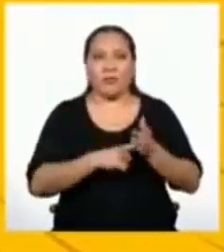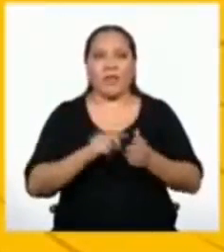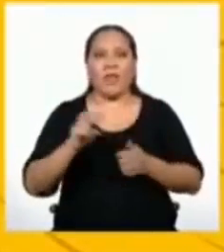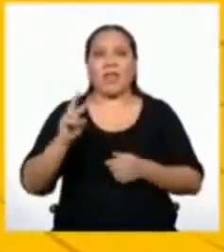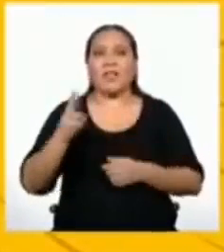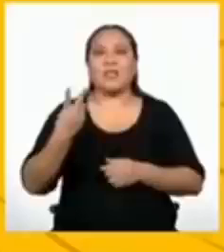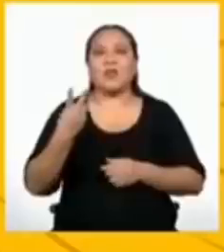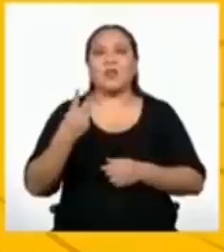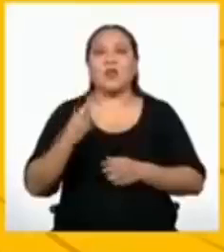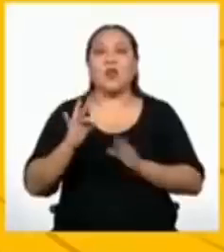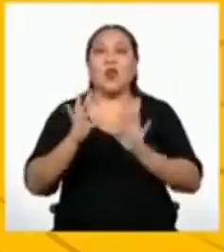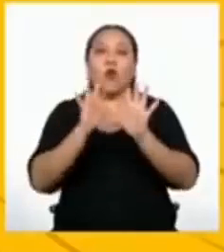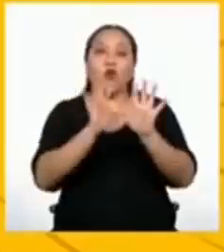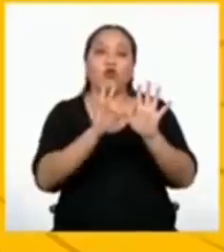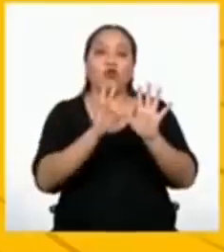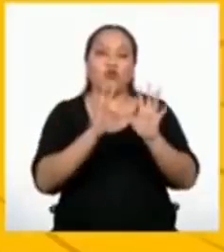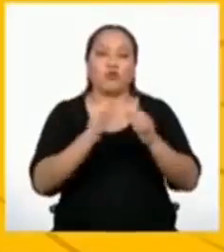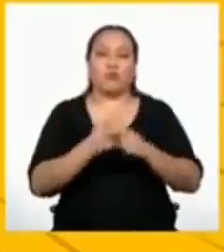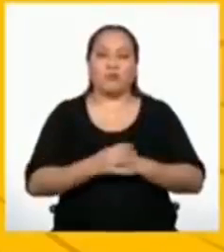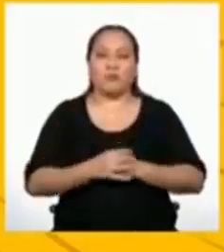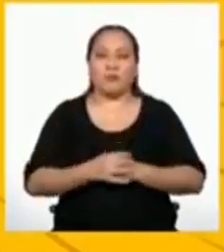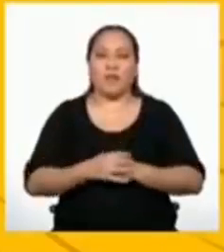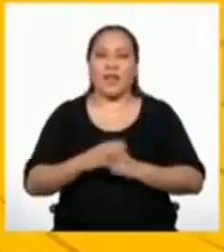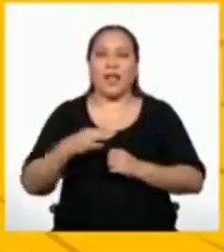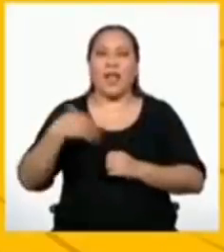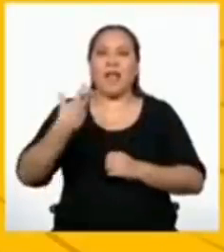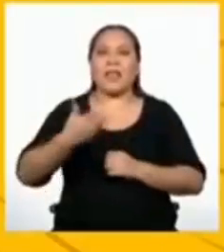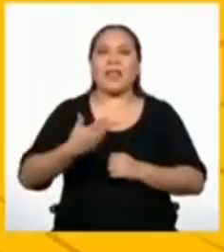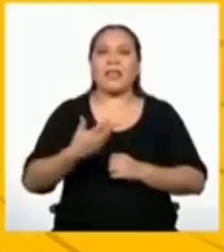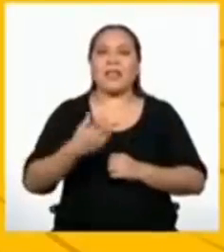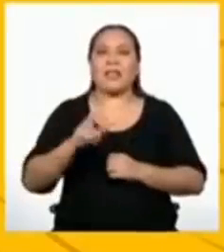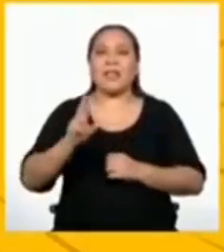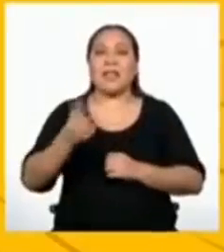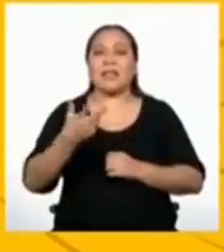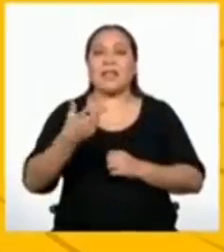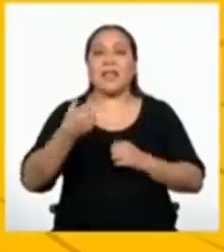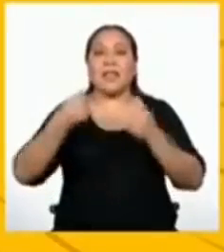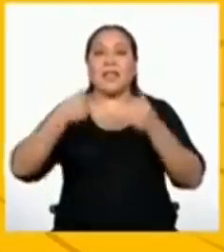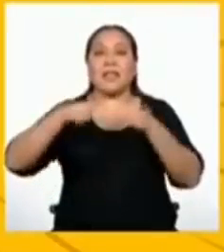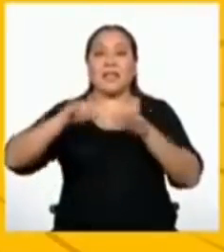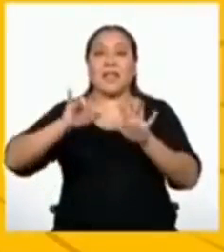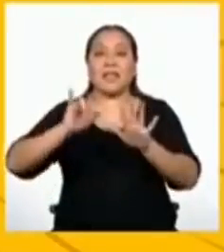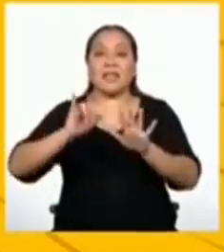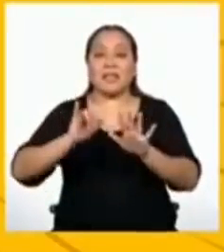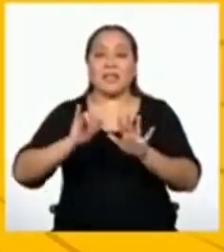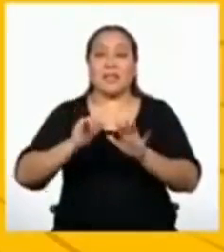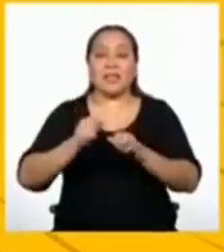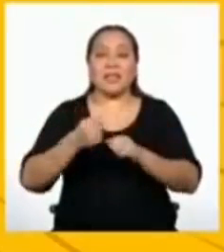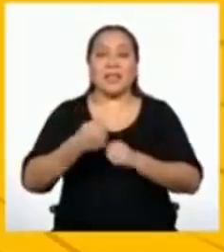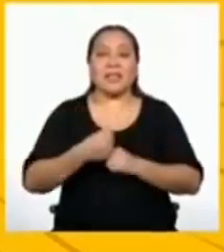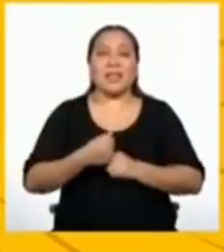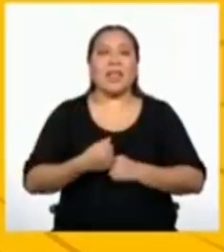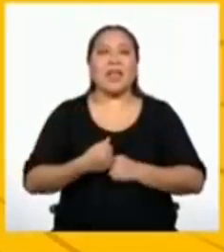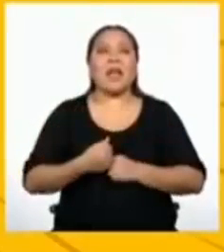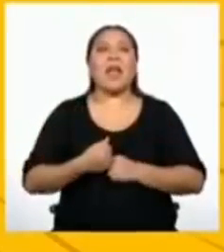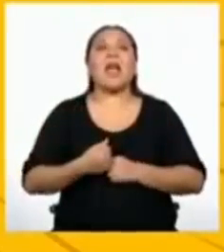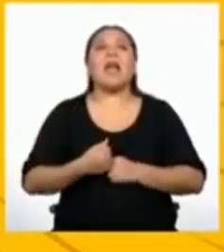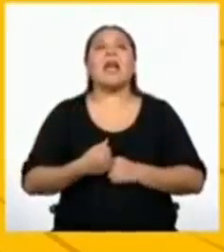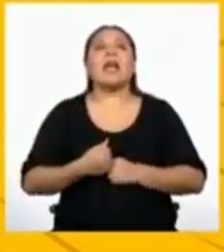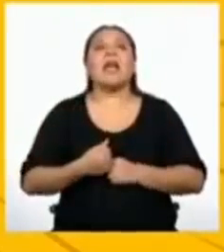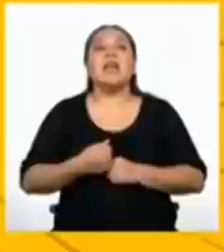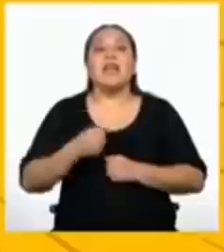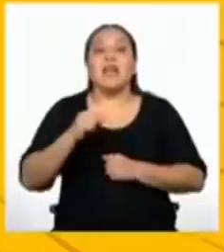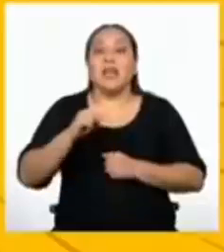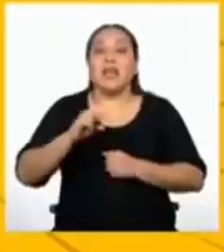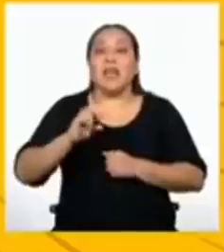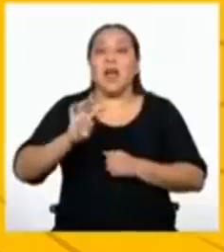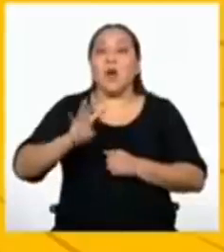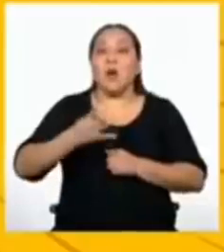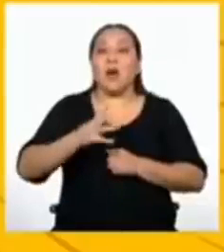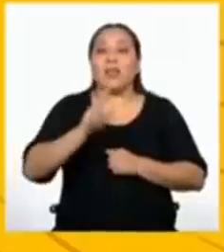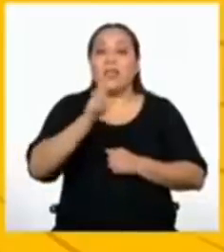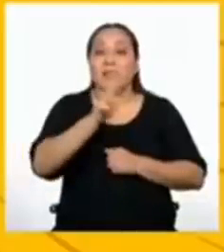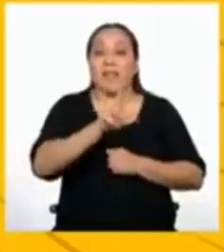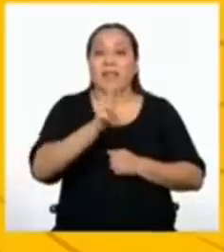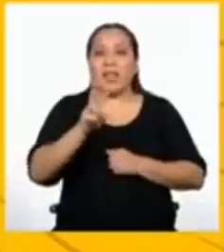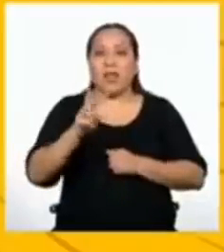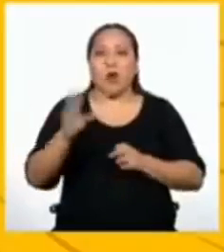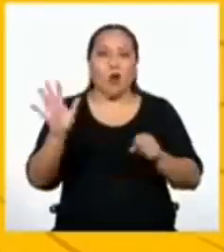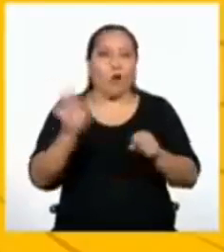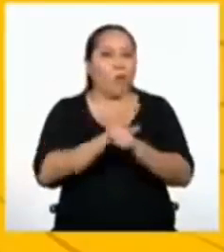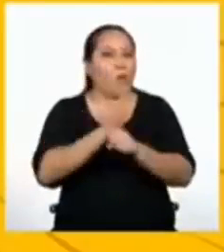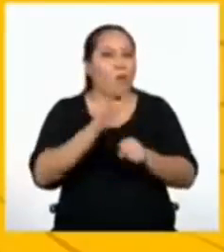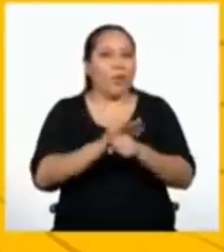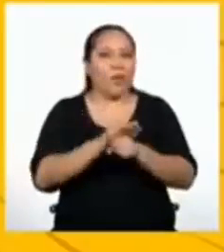La segunda sería ocho. La tercera, dieciséis. Y la cuarta, treinta y dos. De esa manera cubrimos todo el